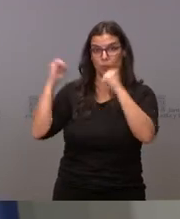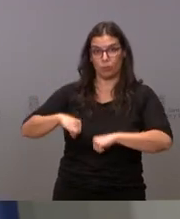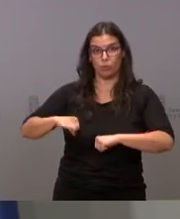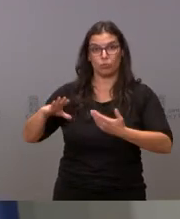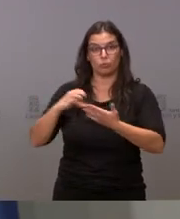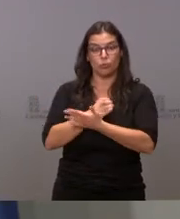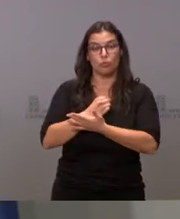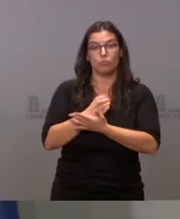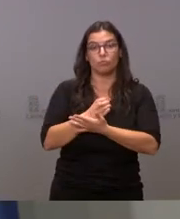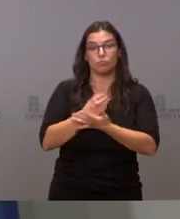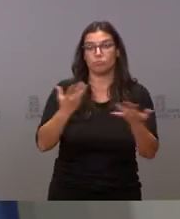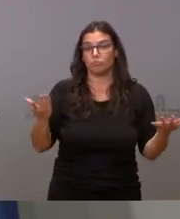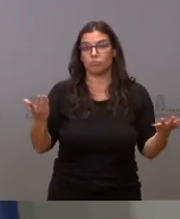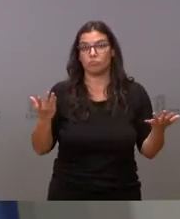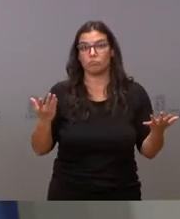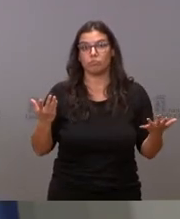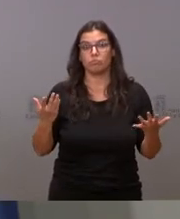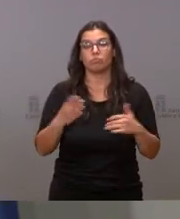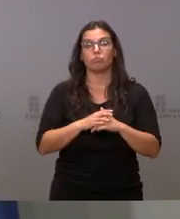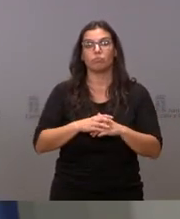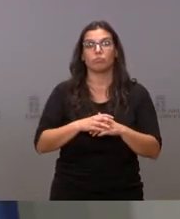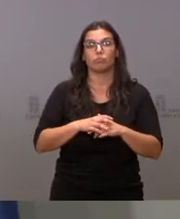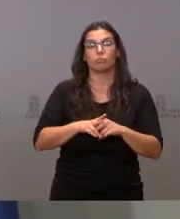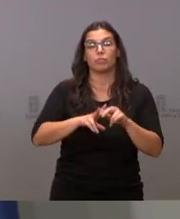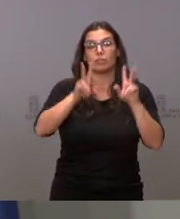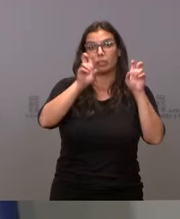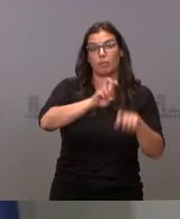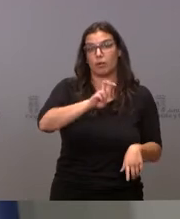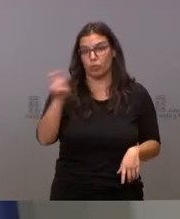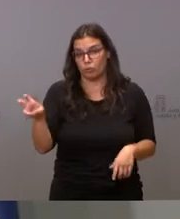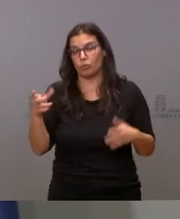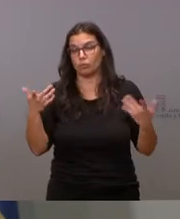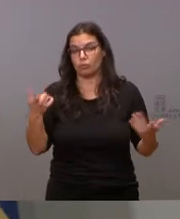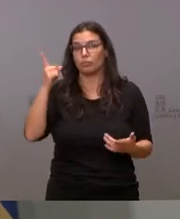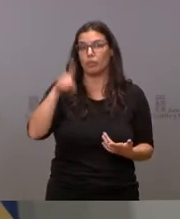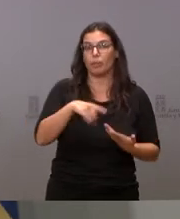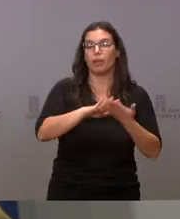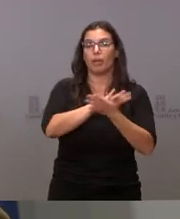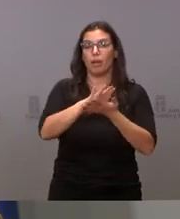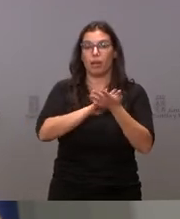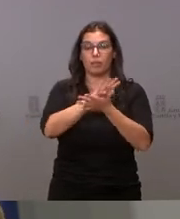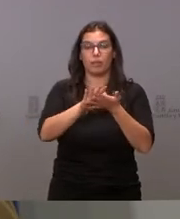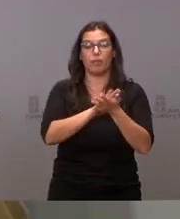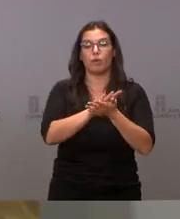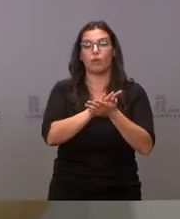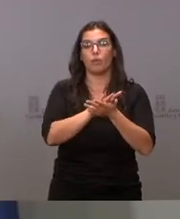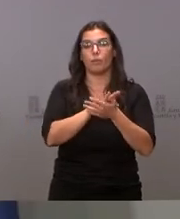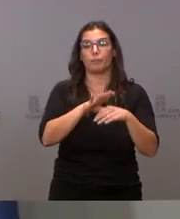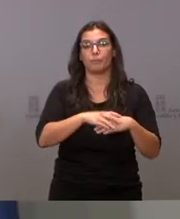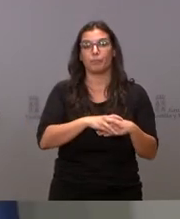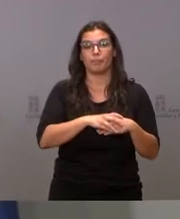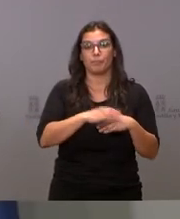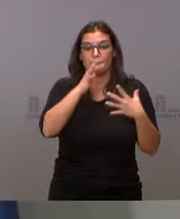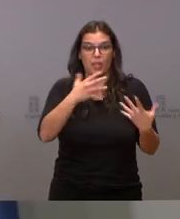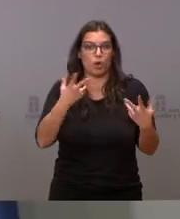del día de hoy. Fuera de este asunto, naturalmente se han comentado como asuntos de